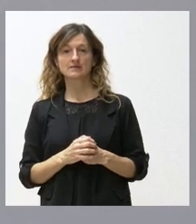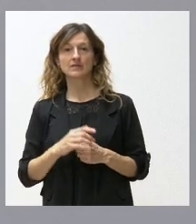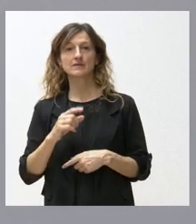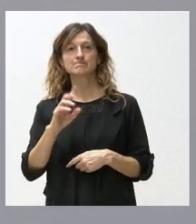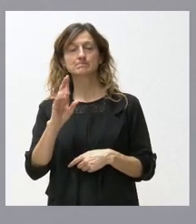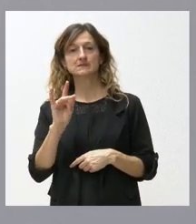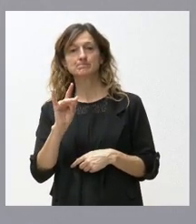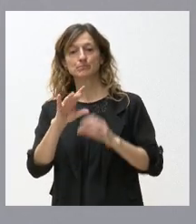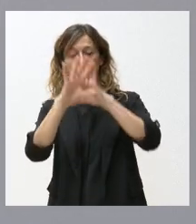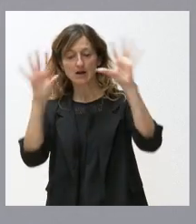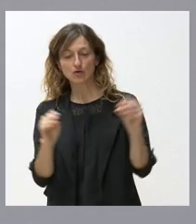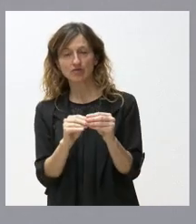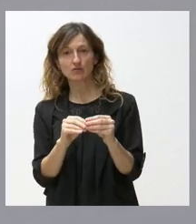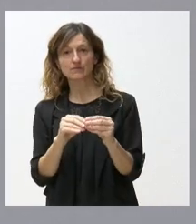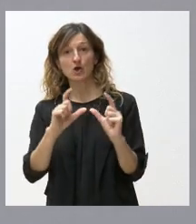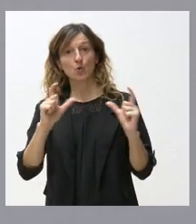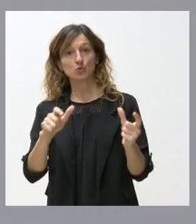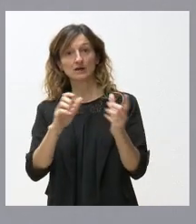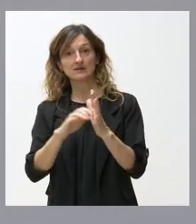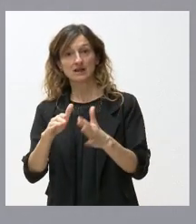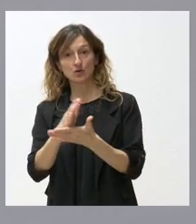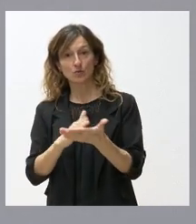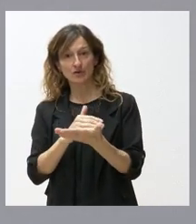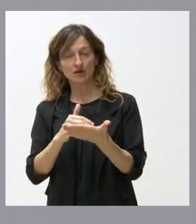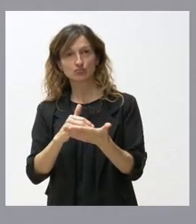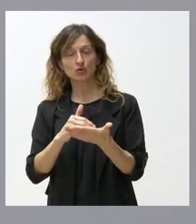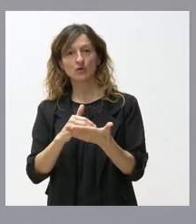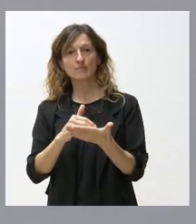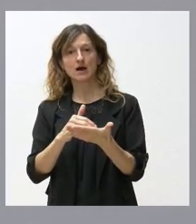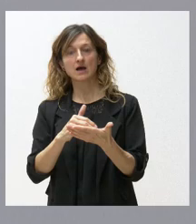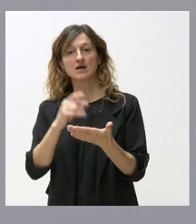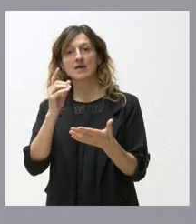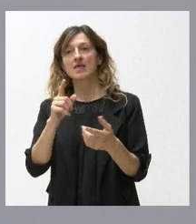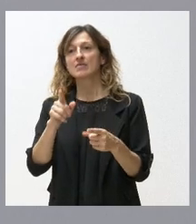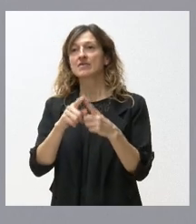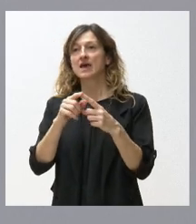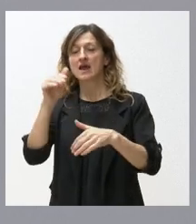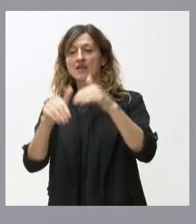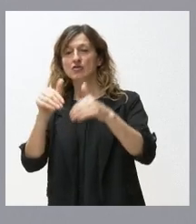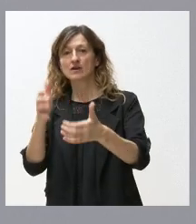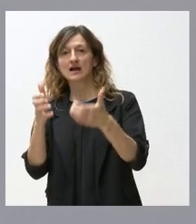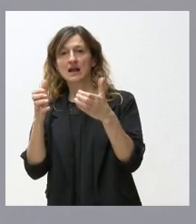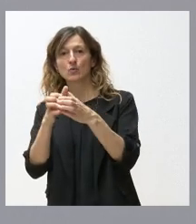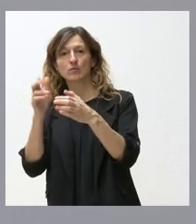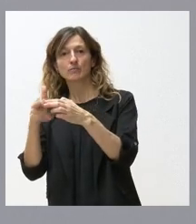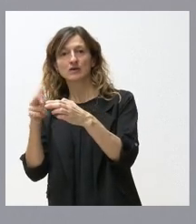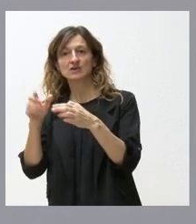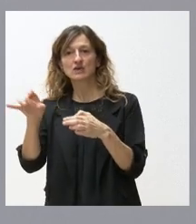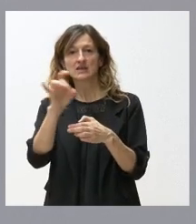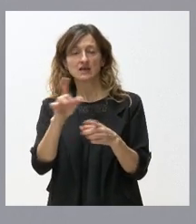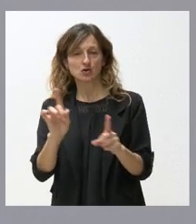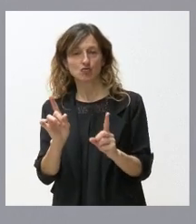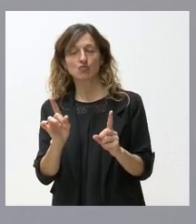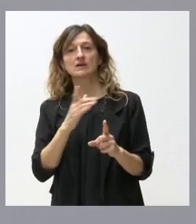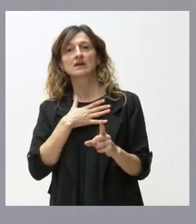como comunidad autónoma, como Junta de Castilla y León, no es cuestión de qué partido gana unas elecciones, nosotros queremos tener la mejor